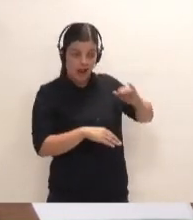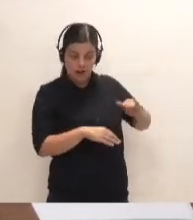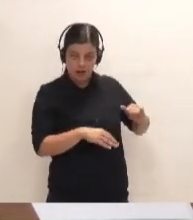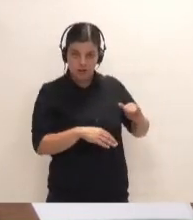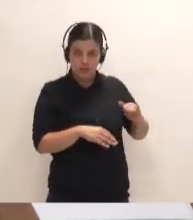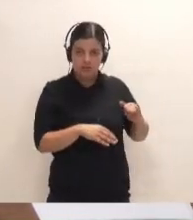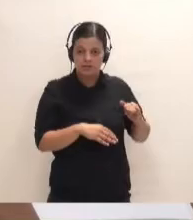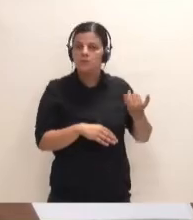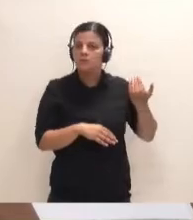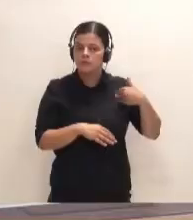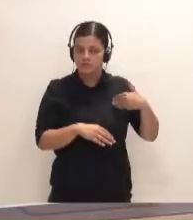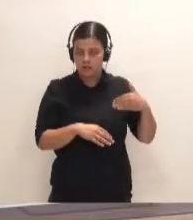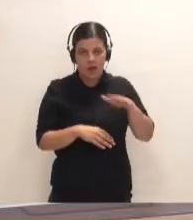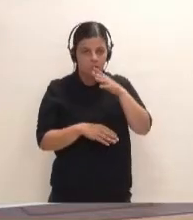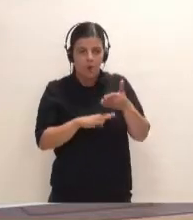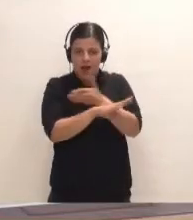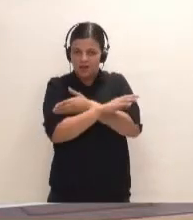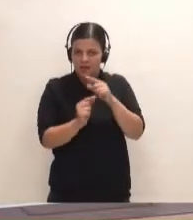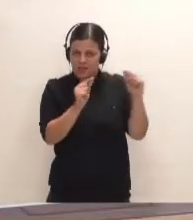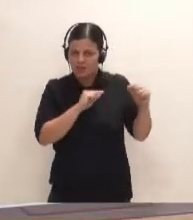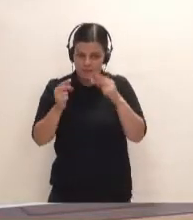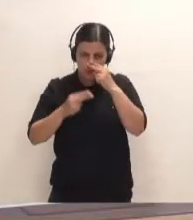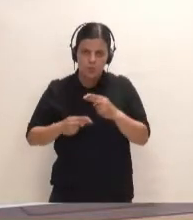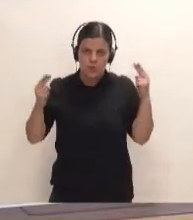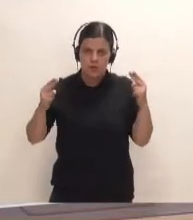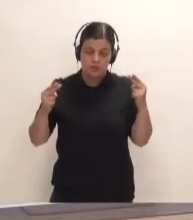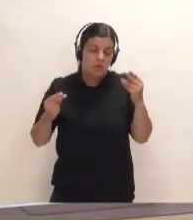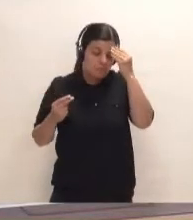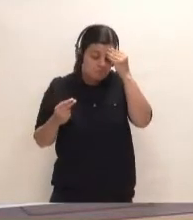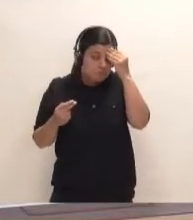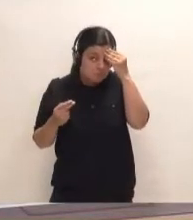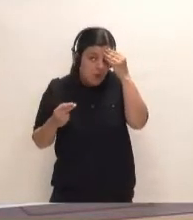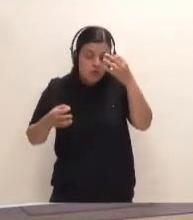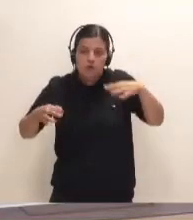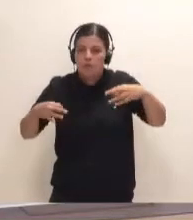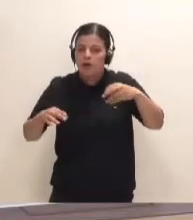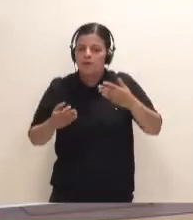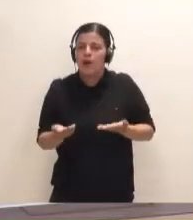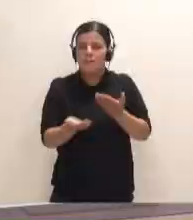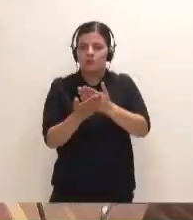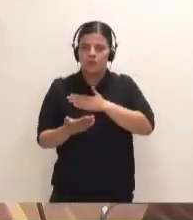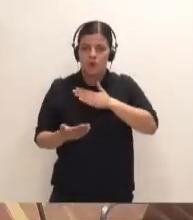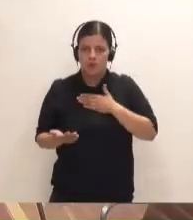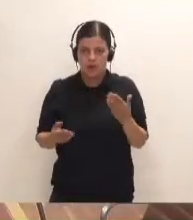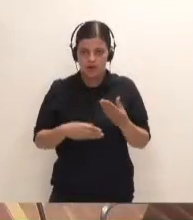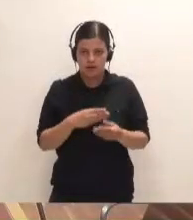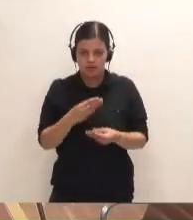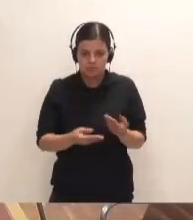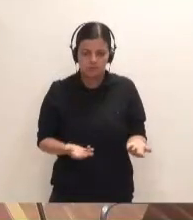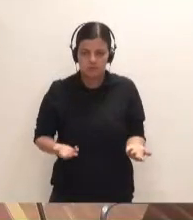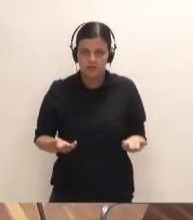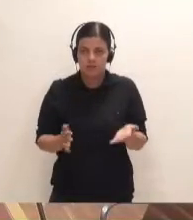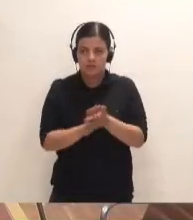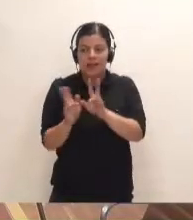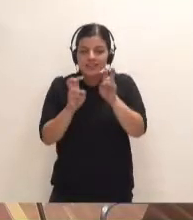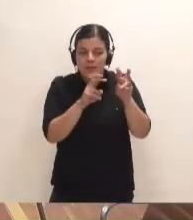resultado de un debate público, pues parece razonable que pida una petición propia. Eso no significa que en otros asuntos